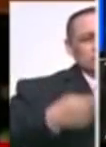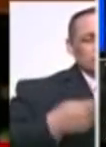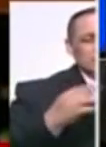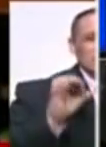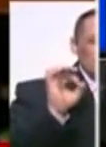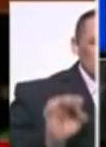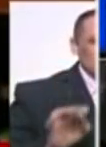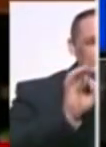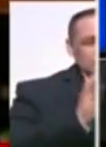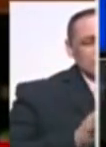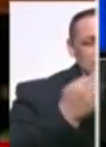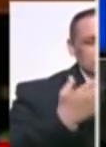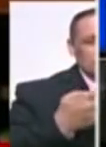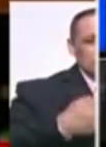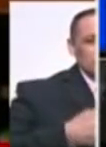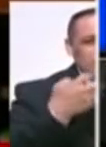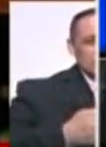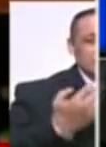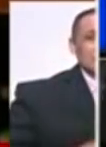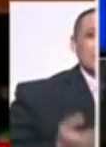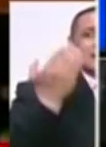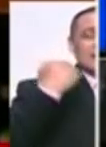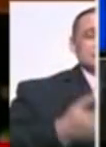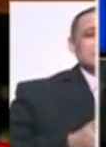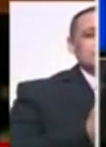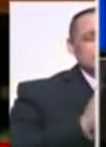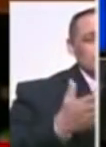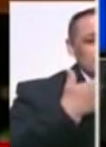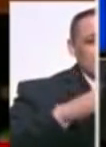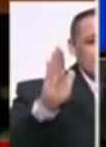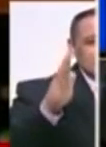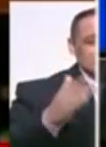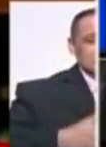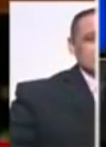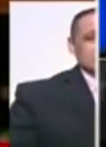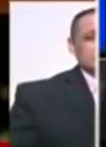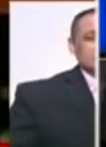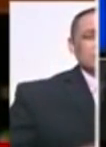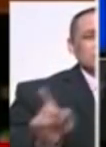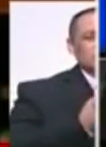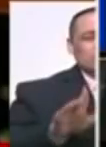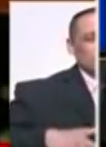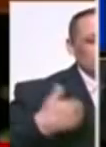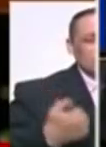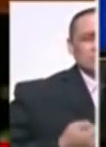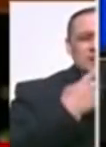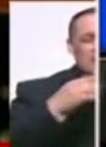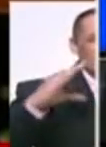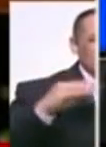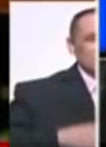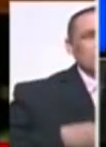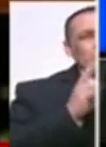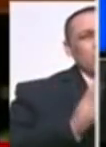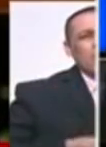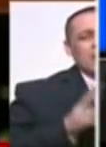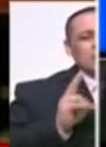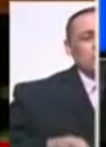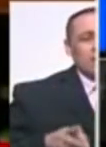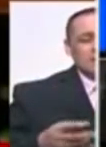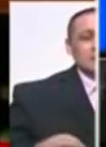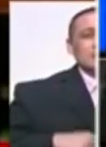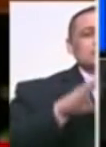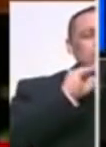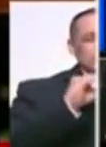constitucionales que tiene como una interpelación o de frente una censura? Han tenido que esperar que se ventile, no sé si en una estrategia de desgaste,